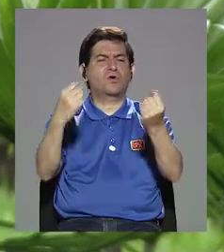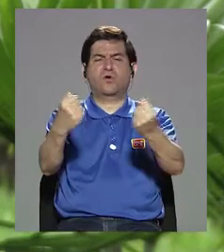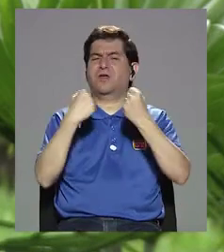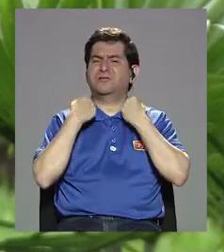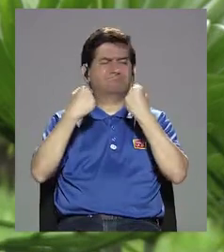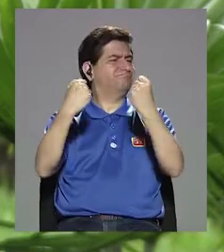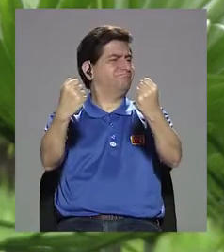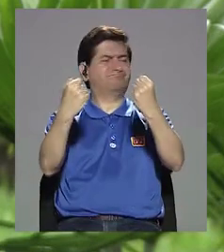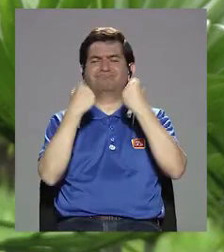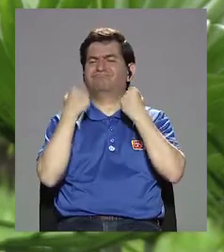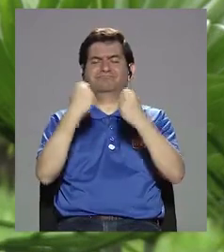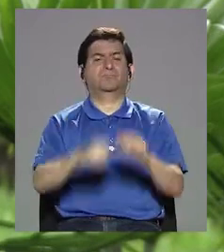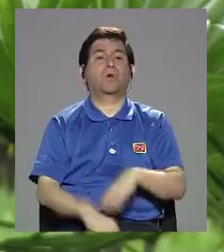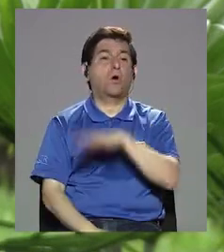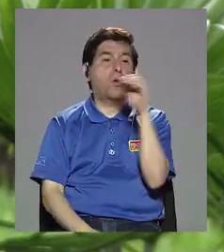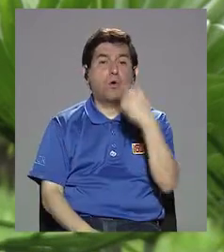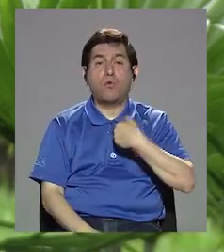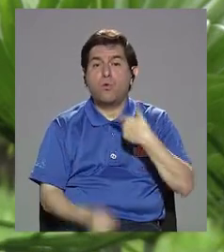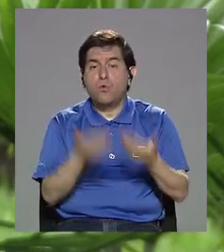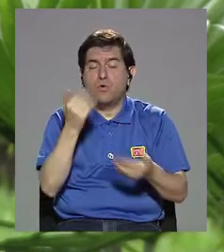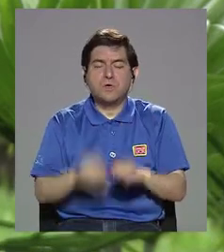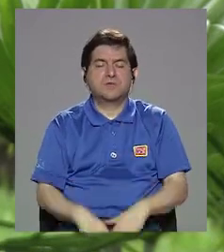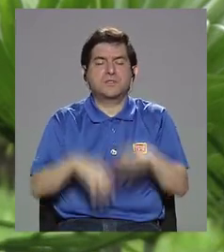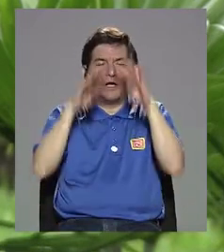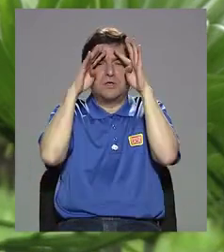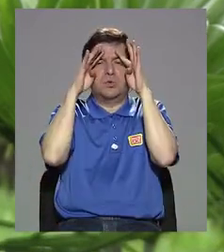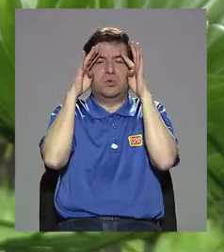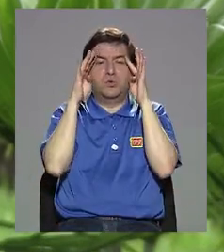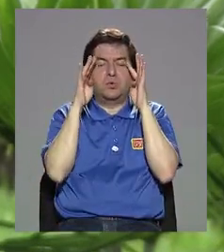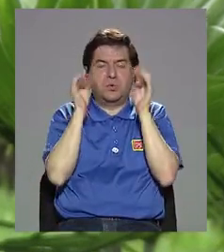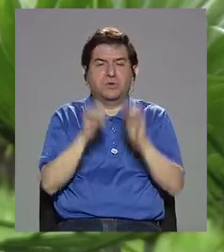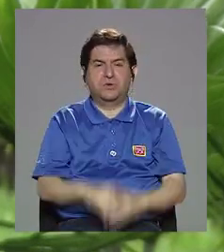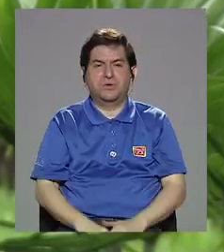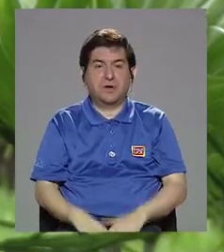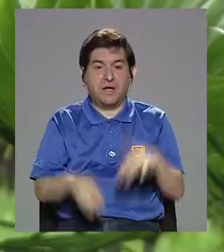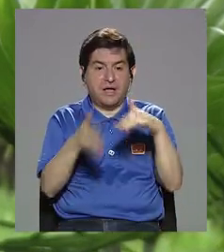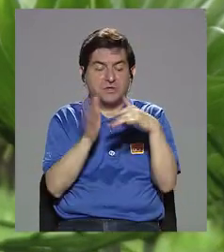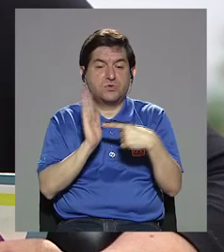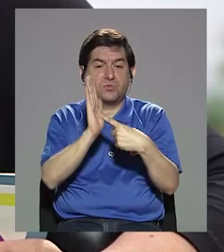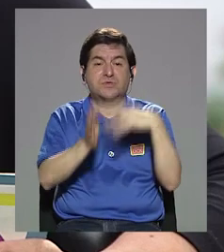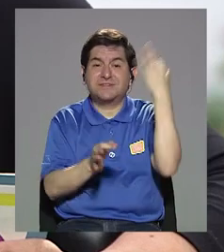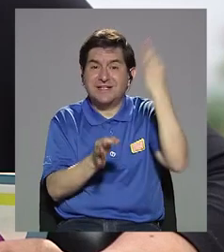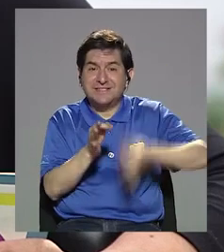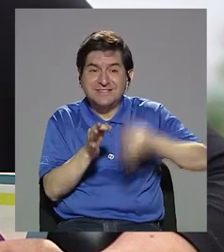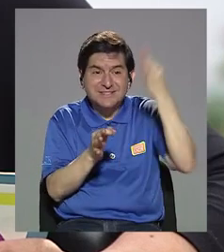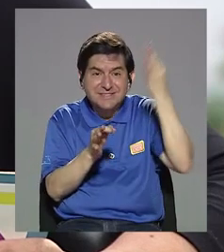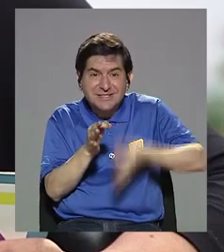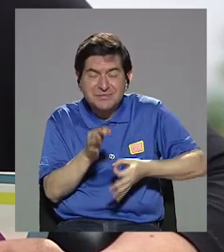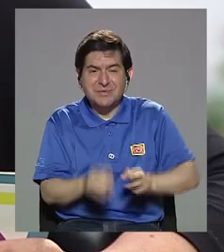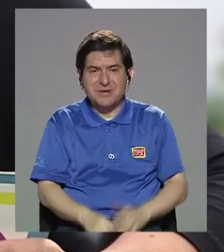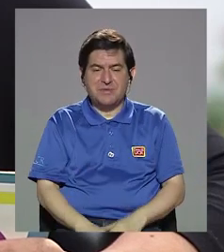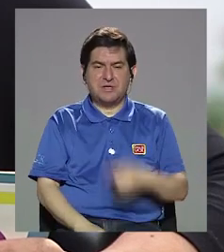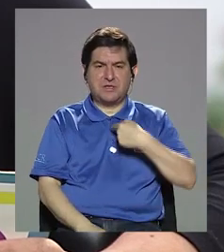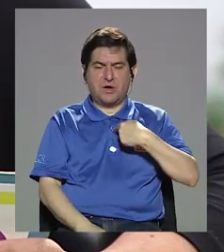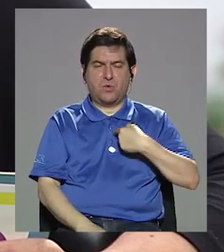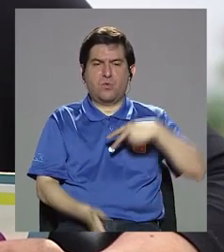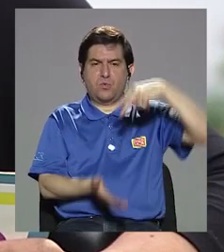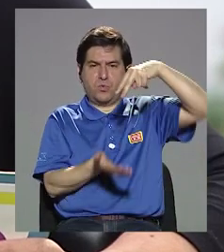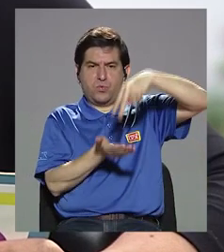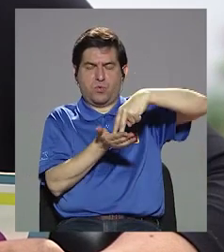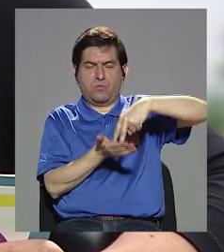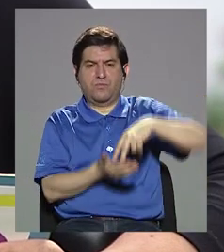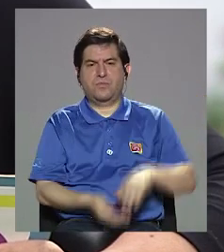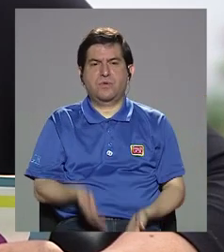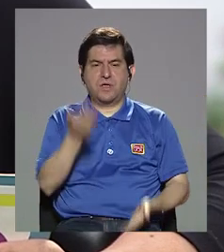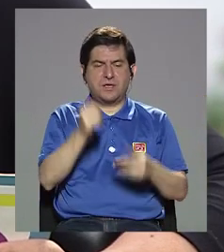ir al gimnasio o ponerse a sudar. Hay estudios que dicen que simplemente el pararnos